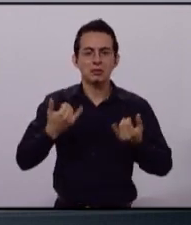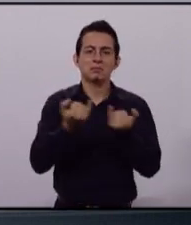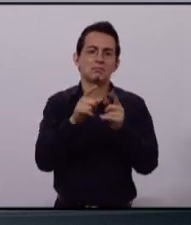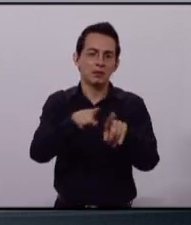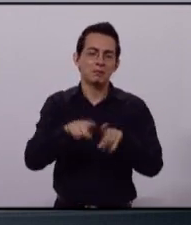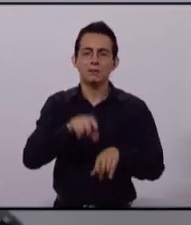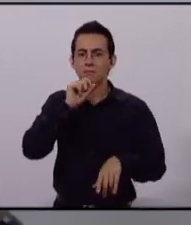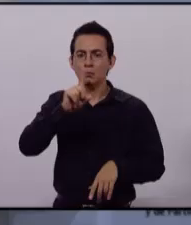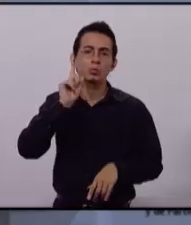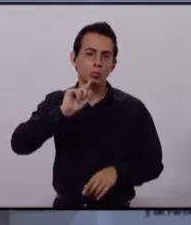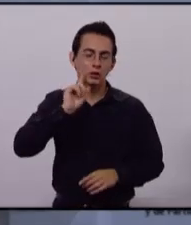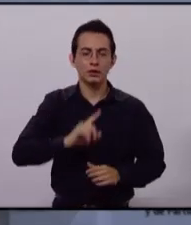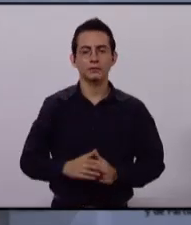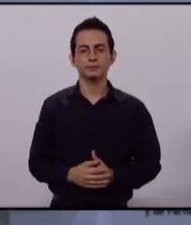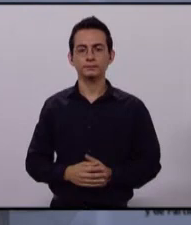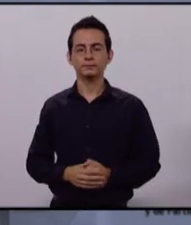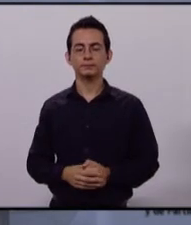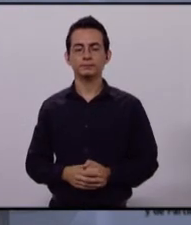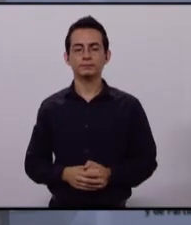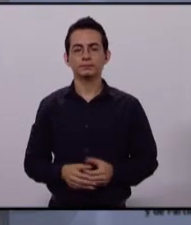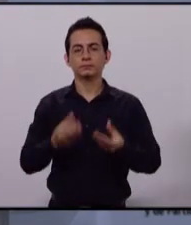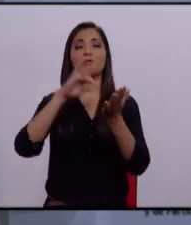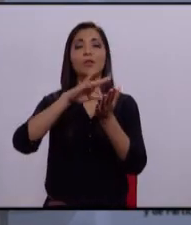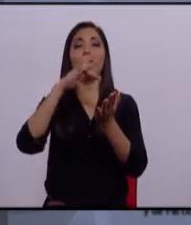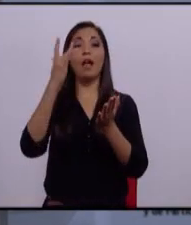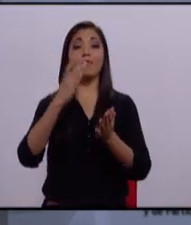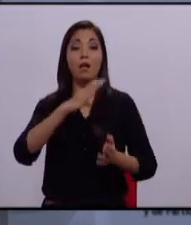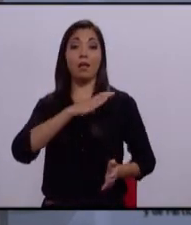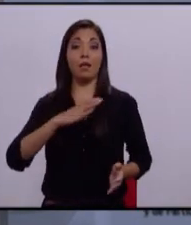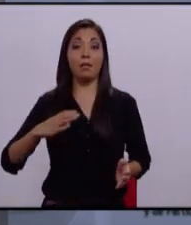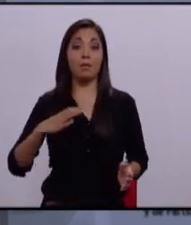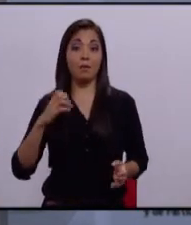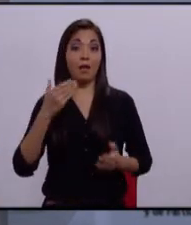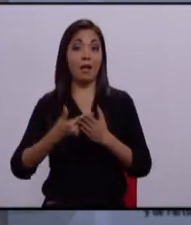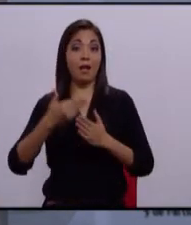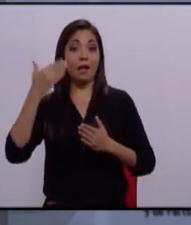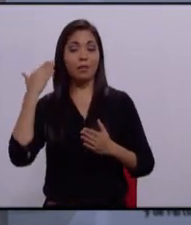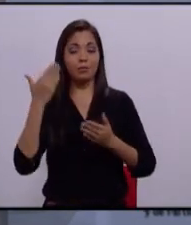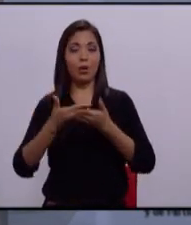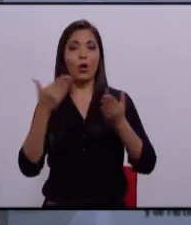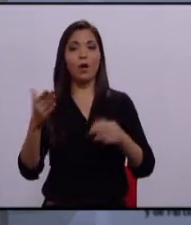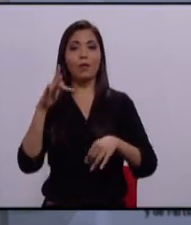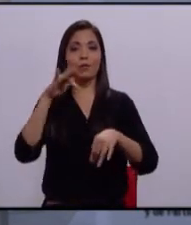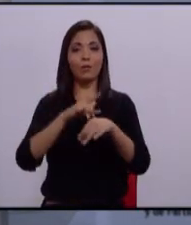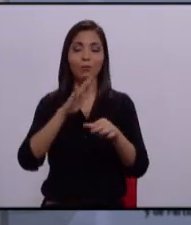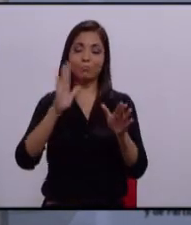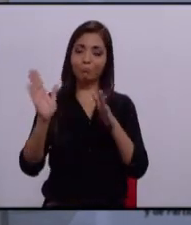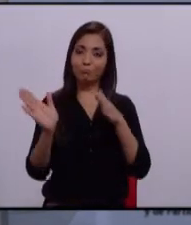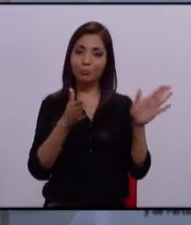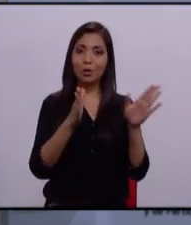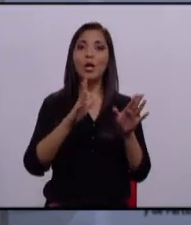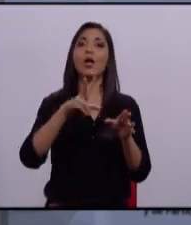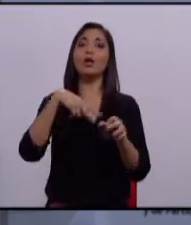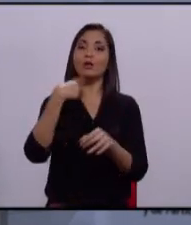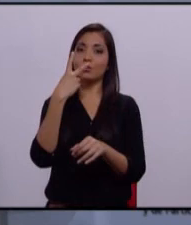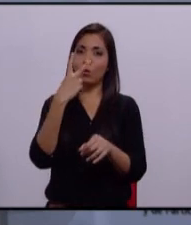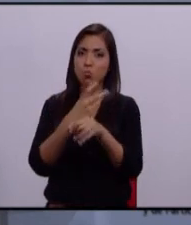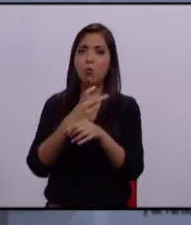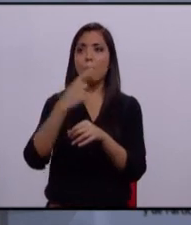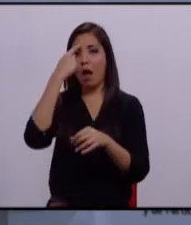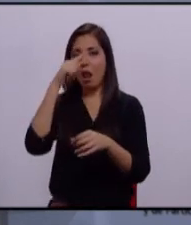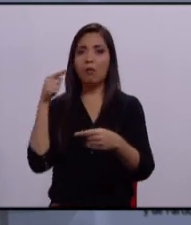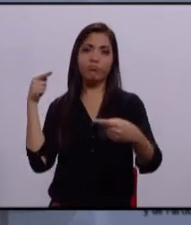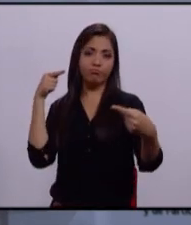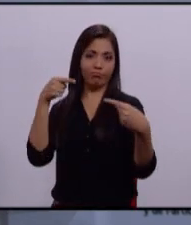mujeres. Muchas gracias, candidatos. Entramos ya ahora a la fase del segundo periodo de réplica.